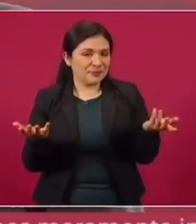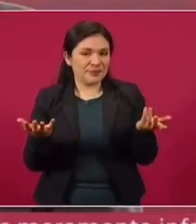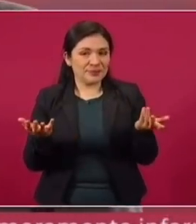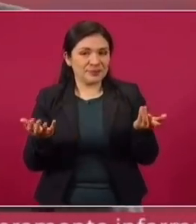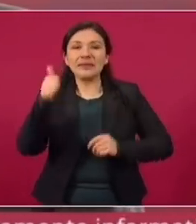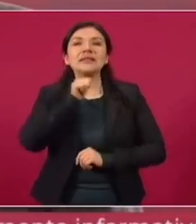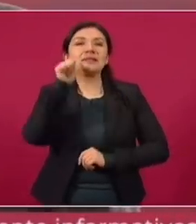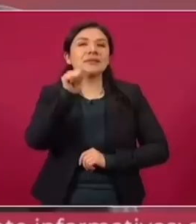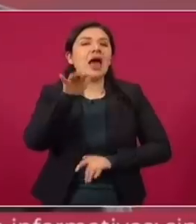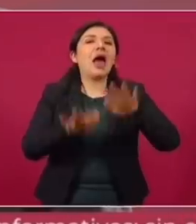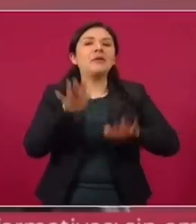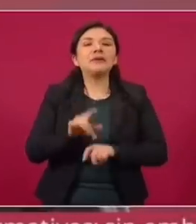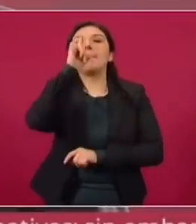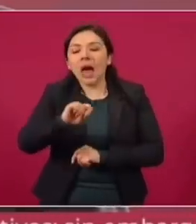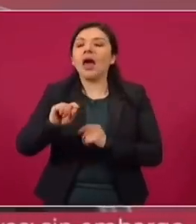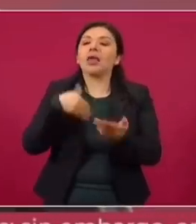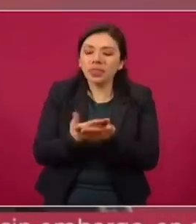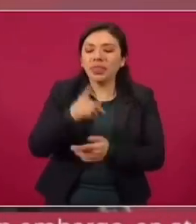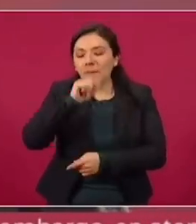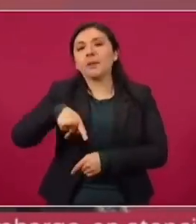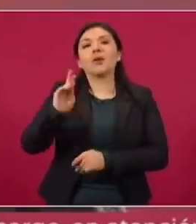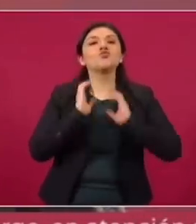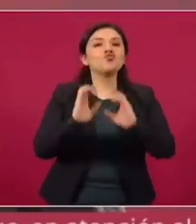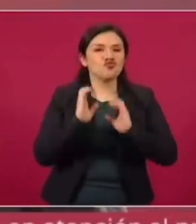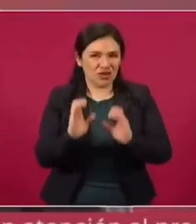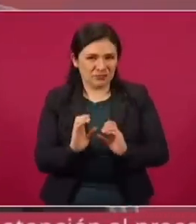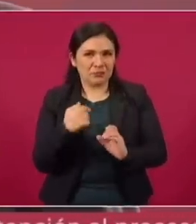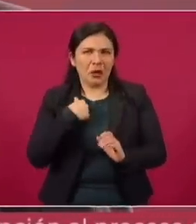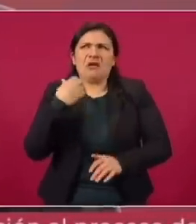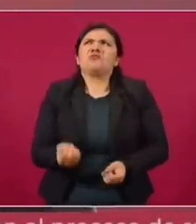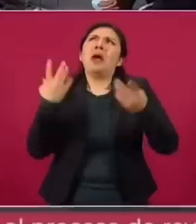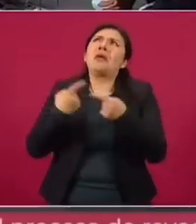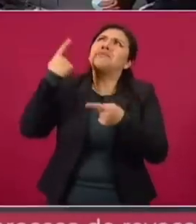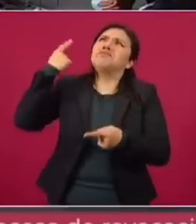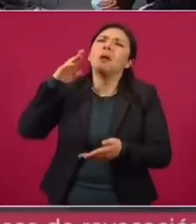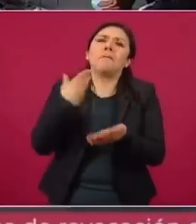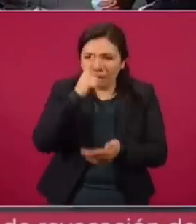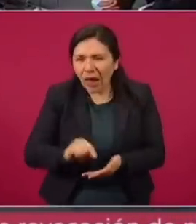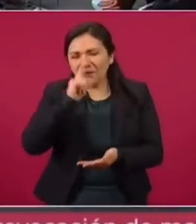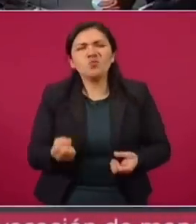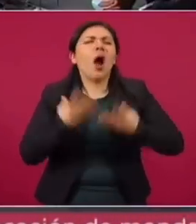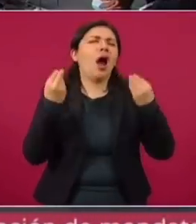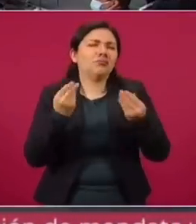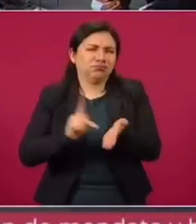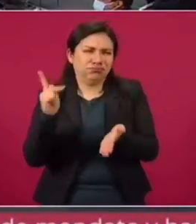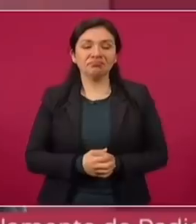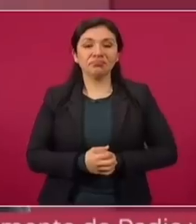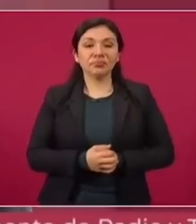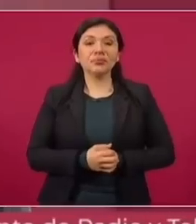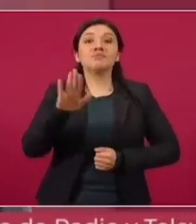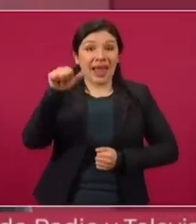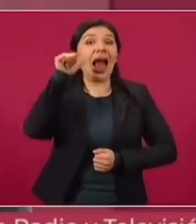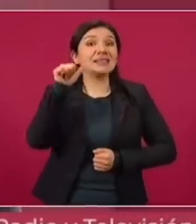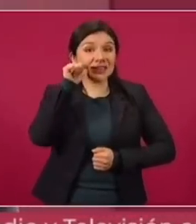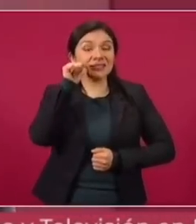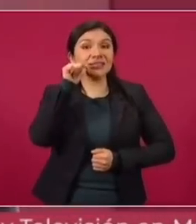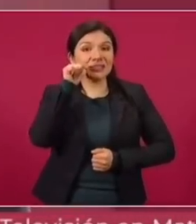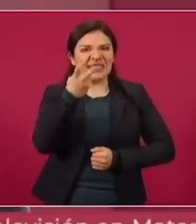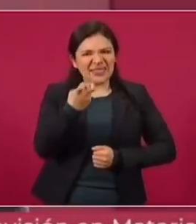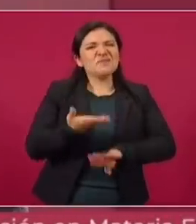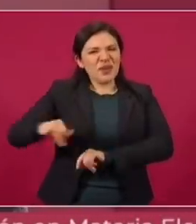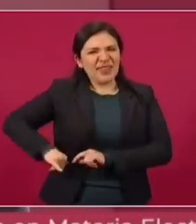Siempre uno se anda cayendo y se levanta. Yo me he caído no sé cuántas veces y además en público. Y ayer pasaron cosas